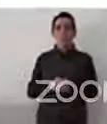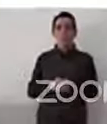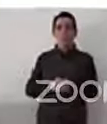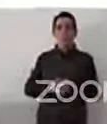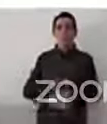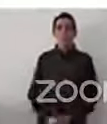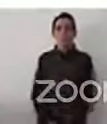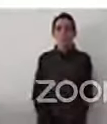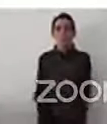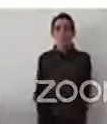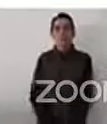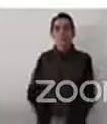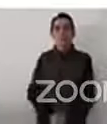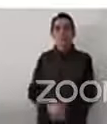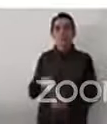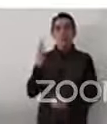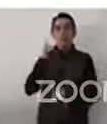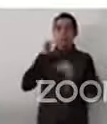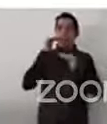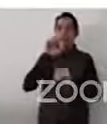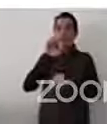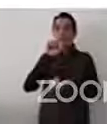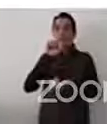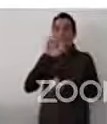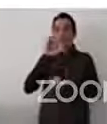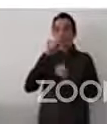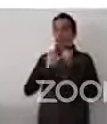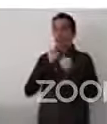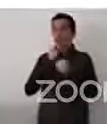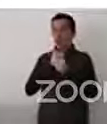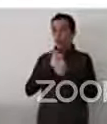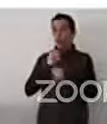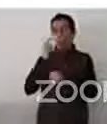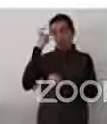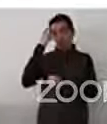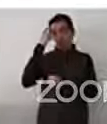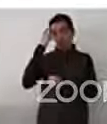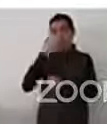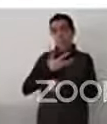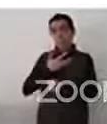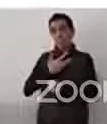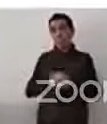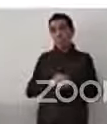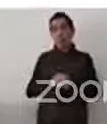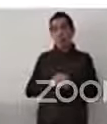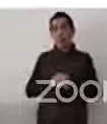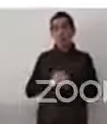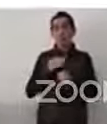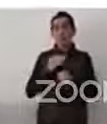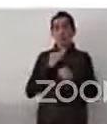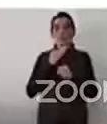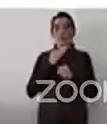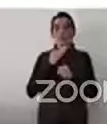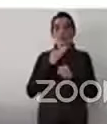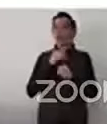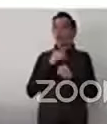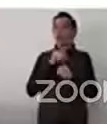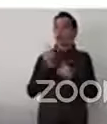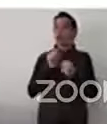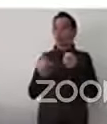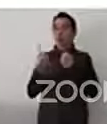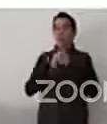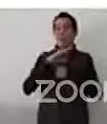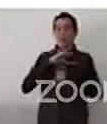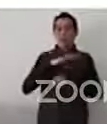incluso la edad de considerar persona mayor es menor a los 60. Así que se puso el tema de más o menos según